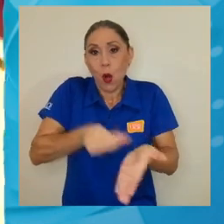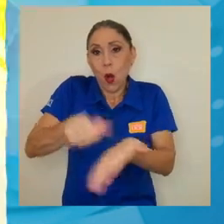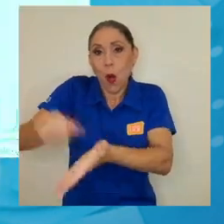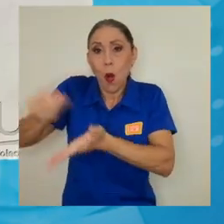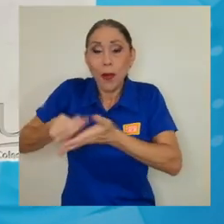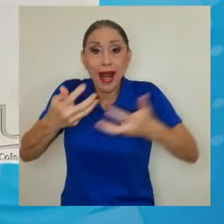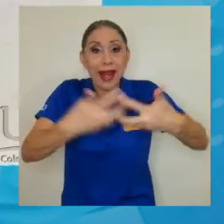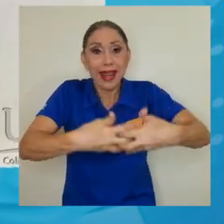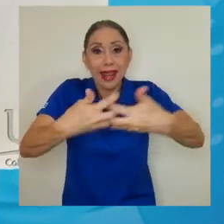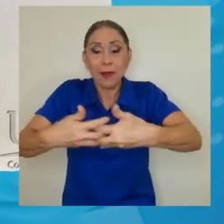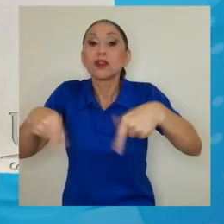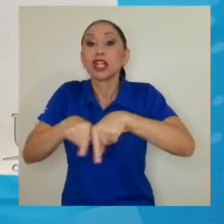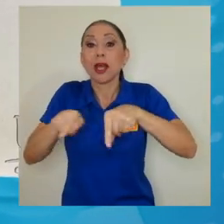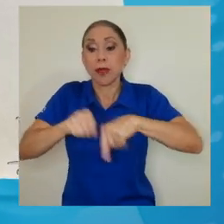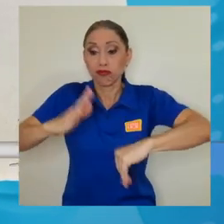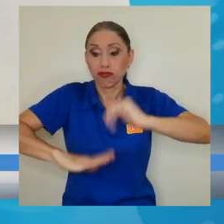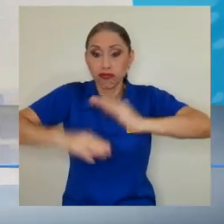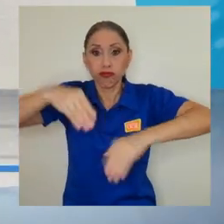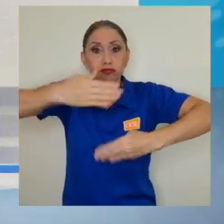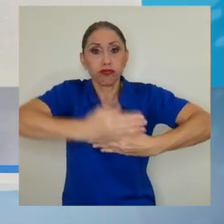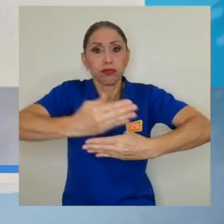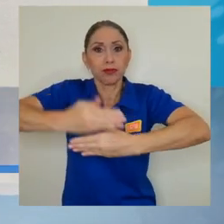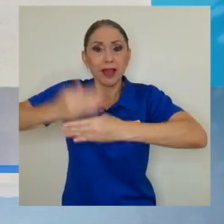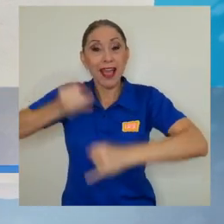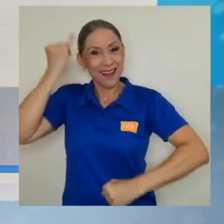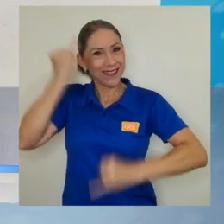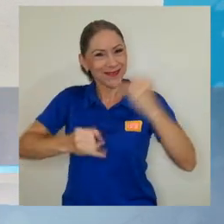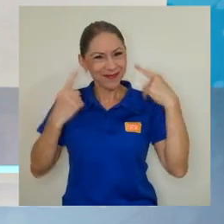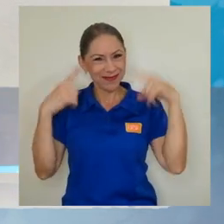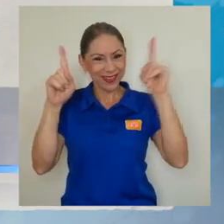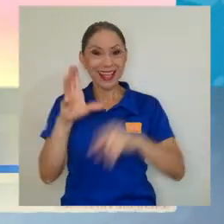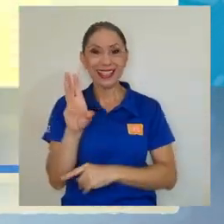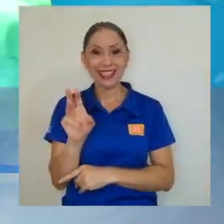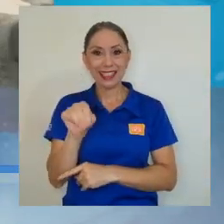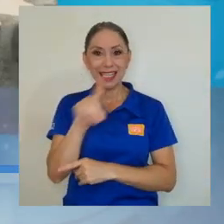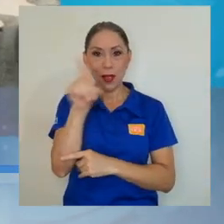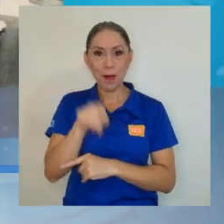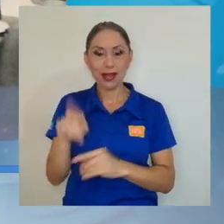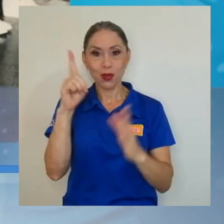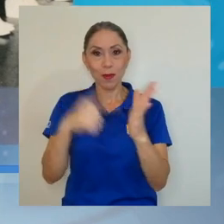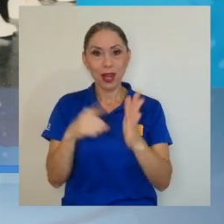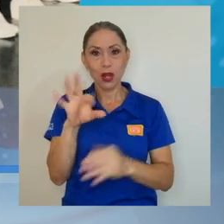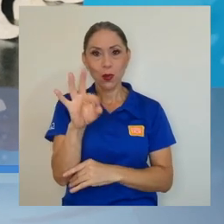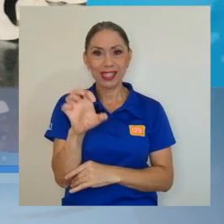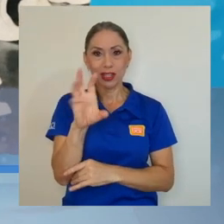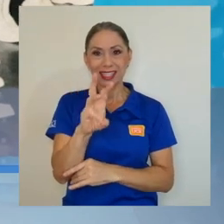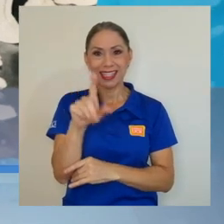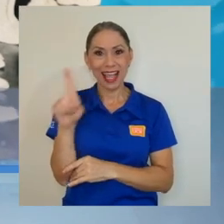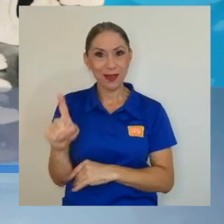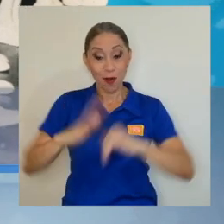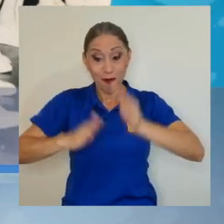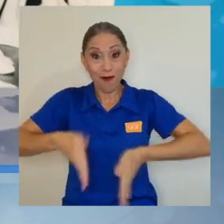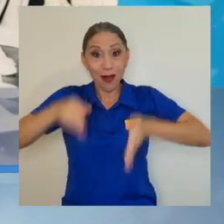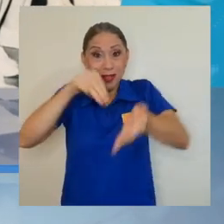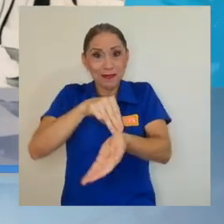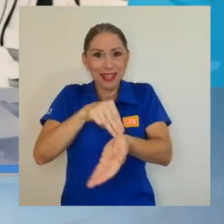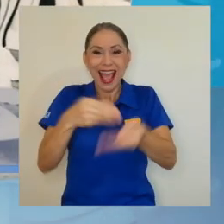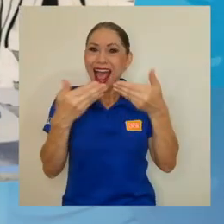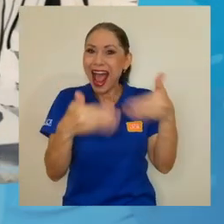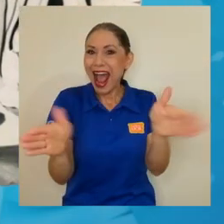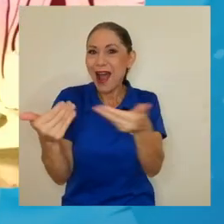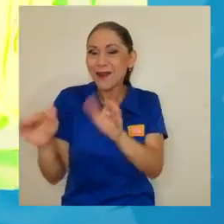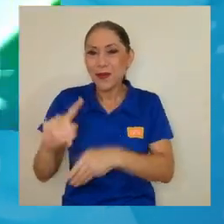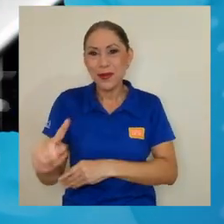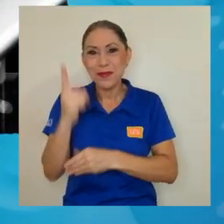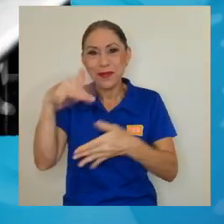equipos e infraestructura. Finalmente, el 6 de marzo de 1961, esta facultad abrió sus puertas a los primeros